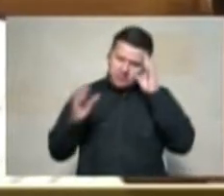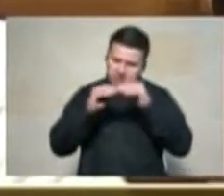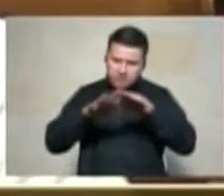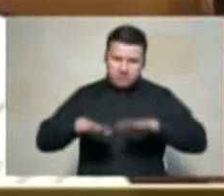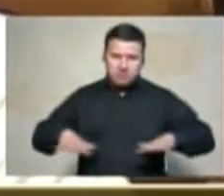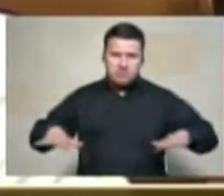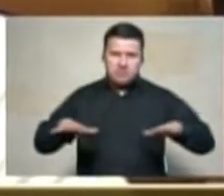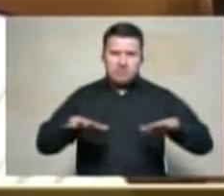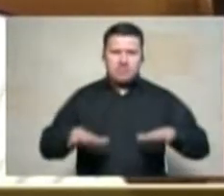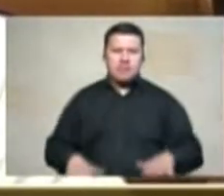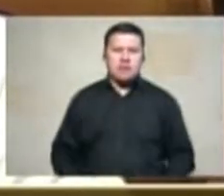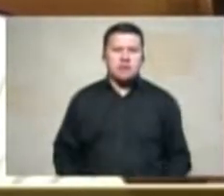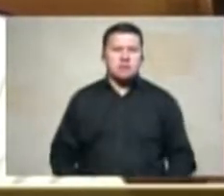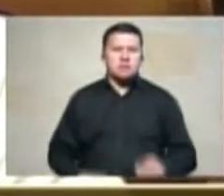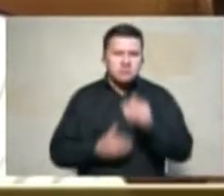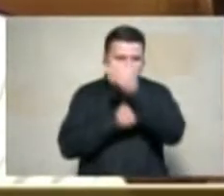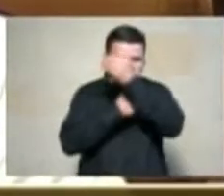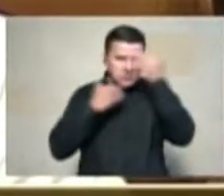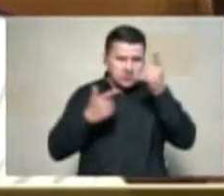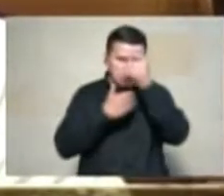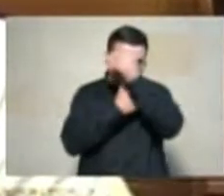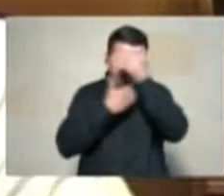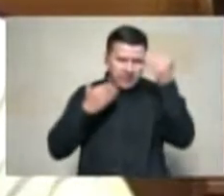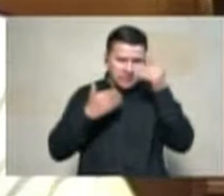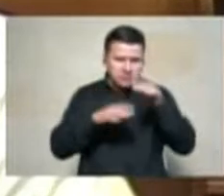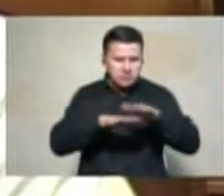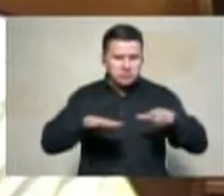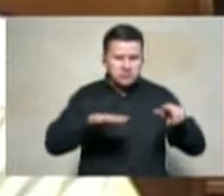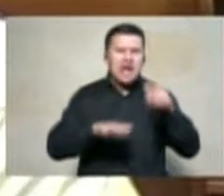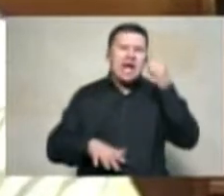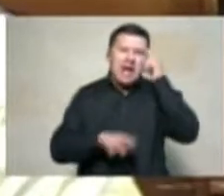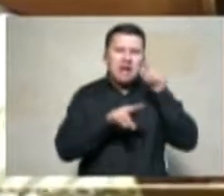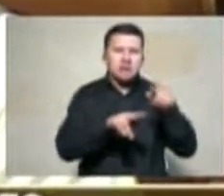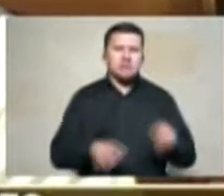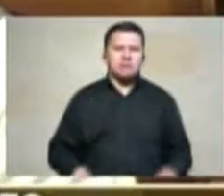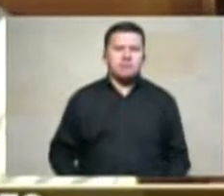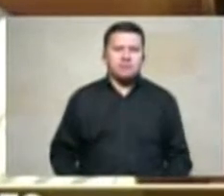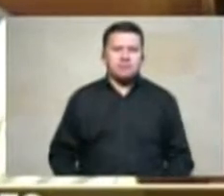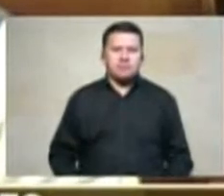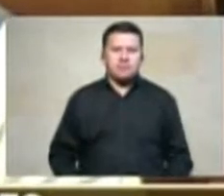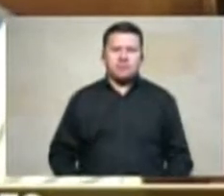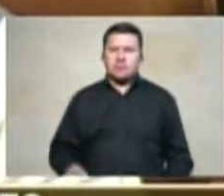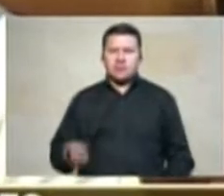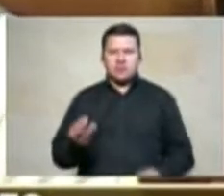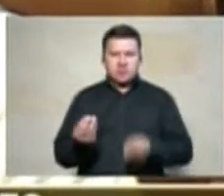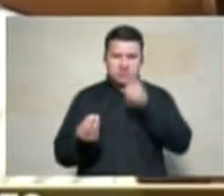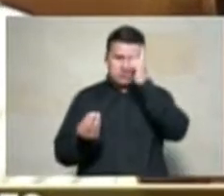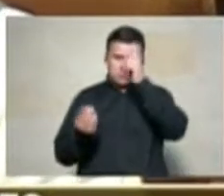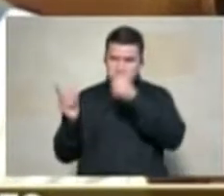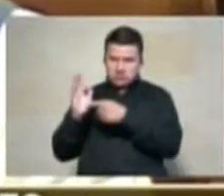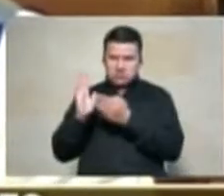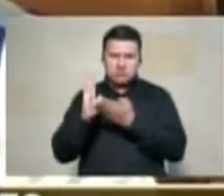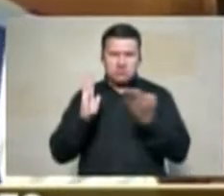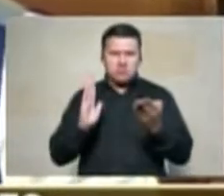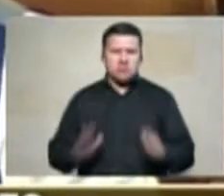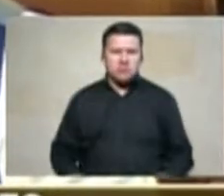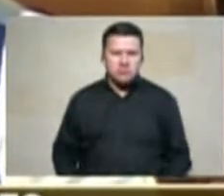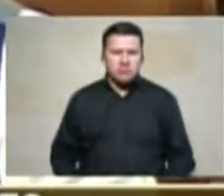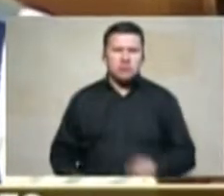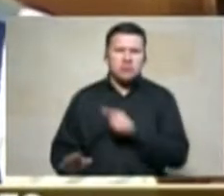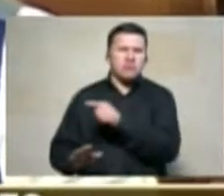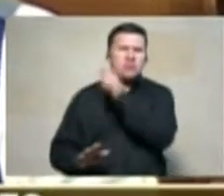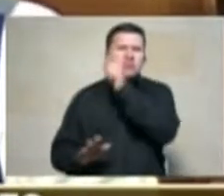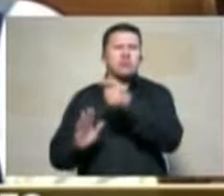zonas para la guerrilla de las FARC el partido citante de este debate es un